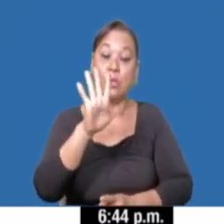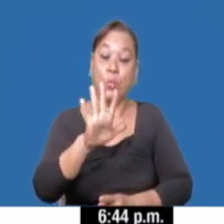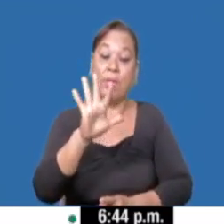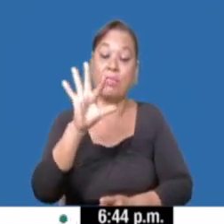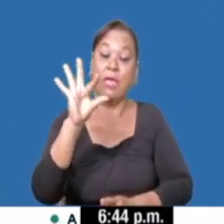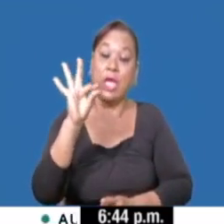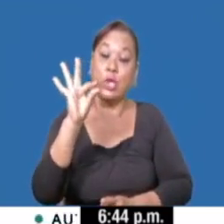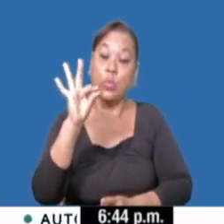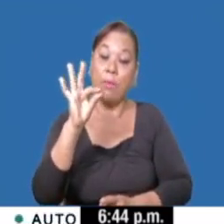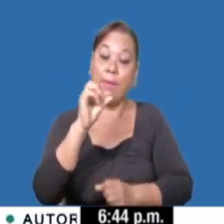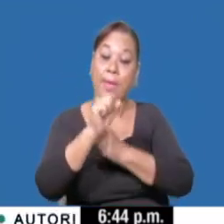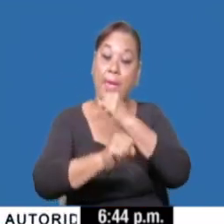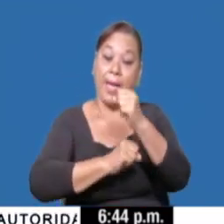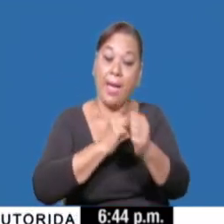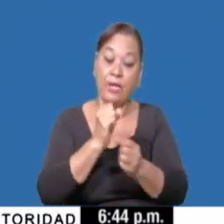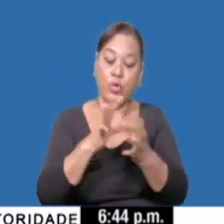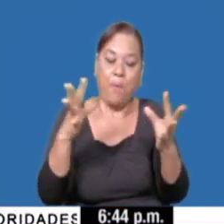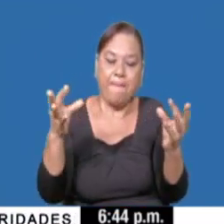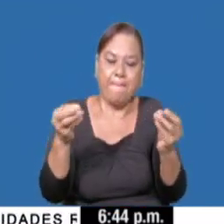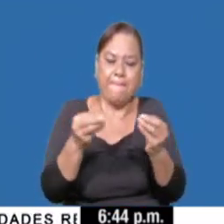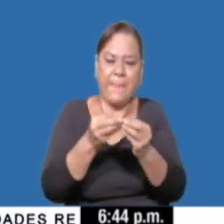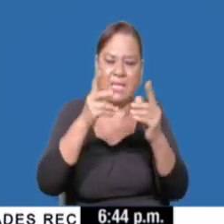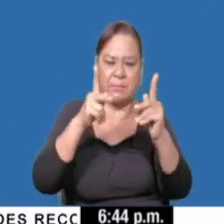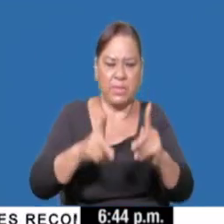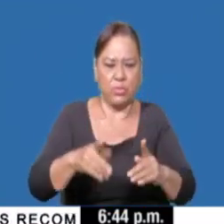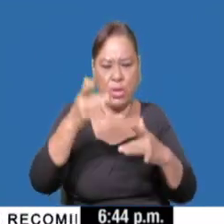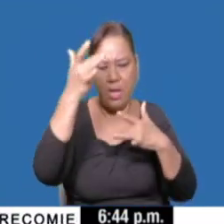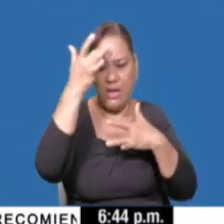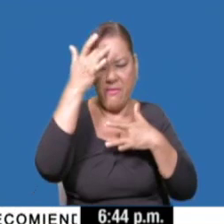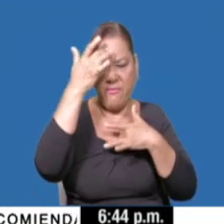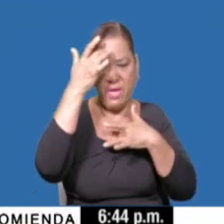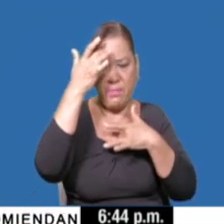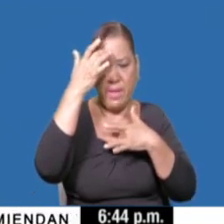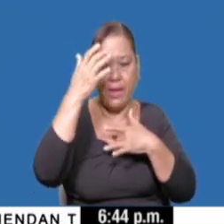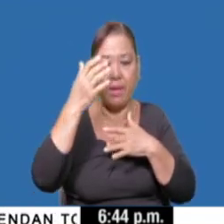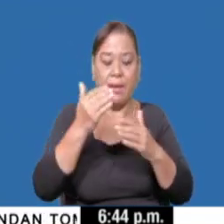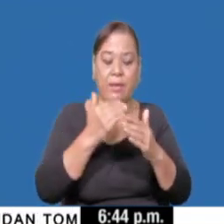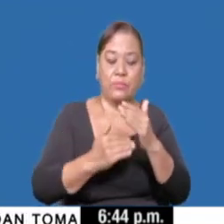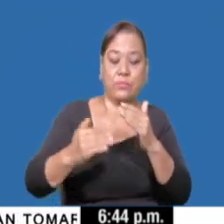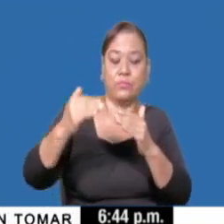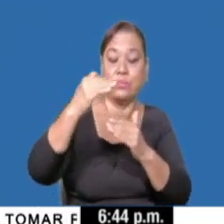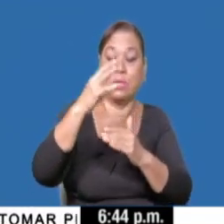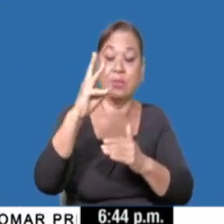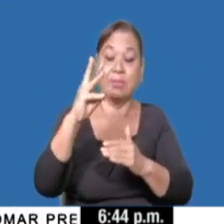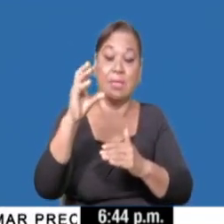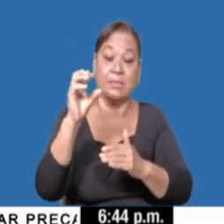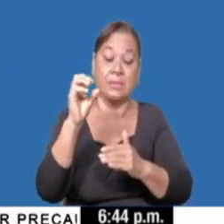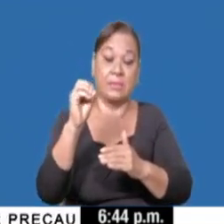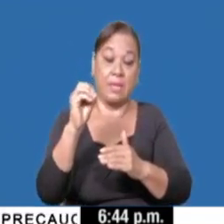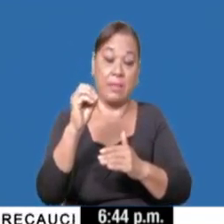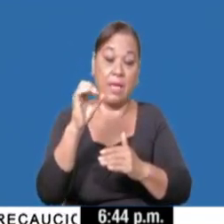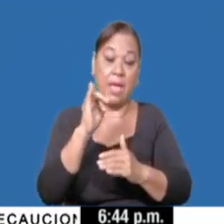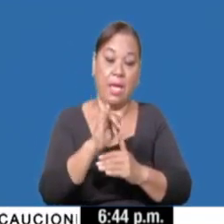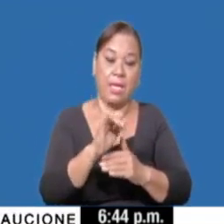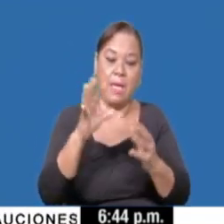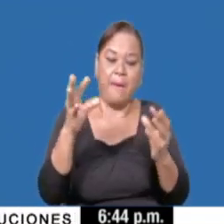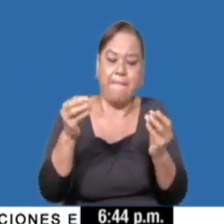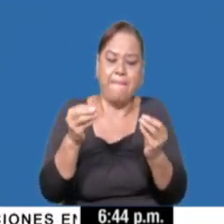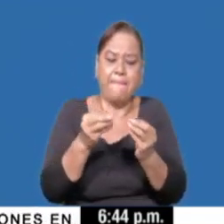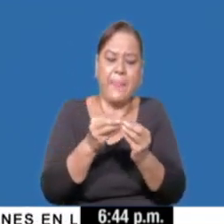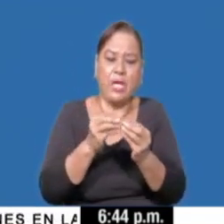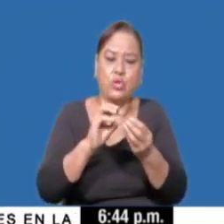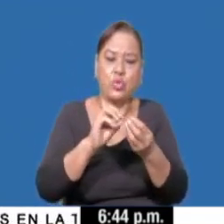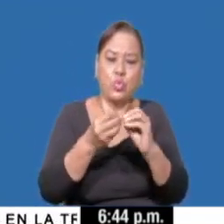casos de contagio presenta, y la tendencia, pues, al grupo mayor de 60 años, es donde se presenta el mayor